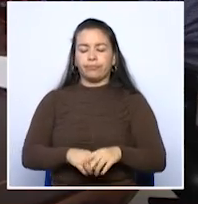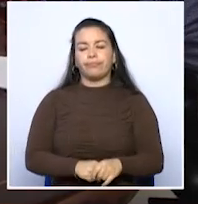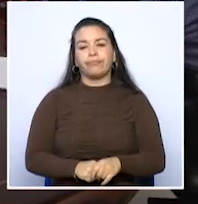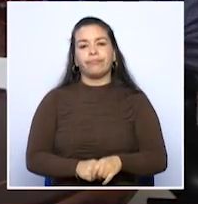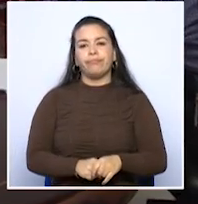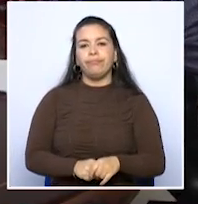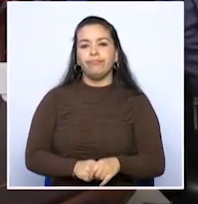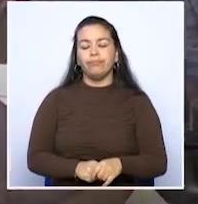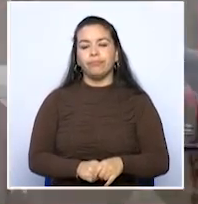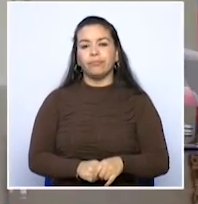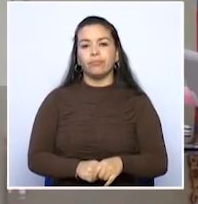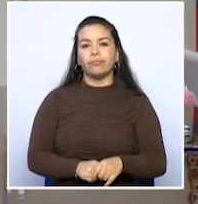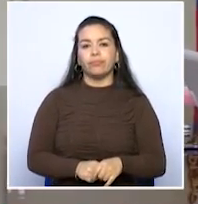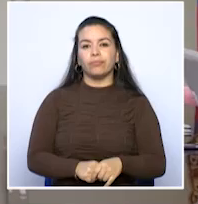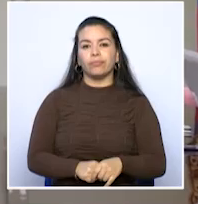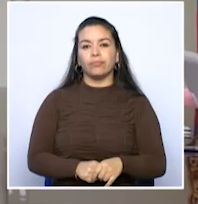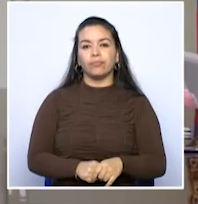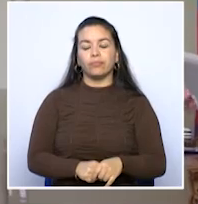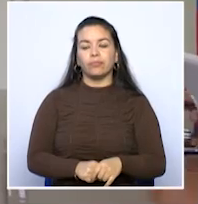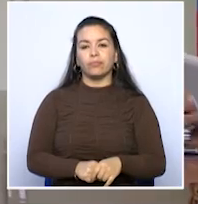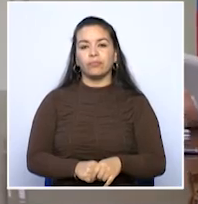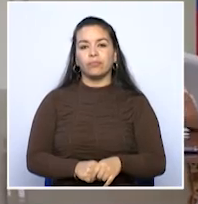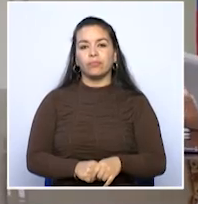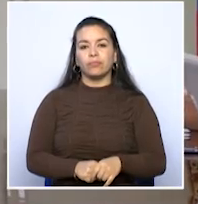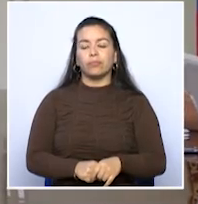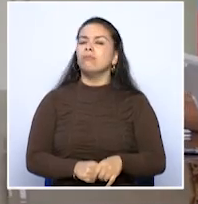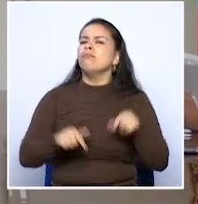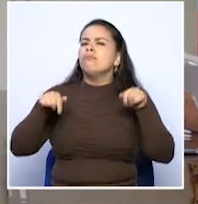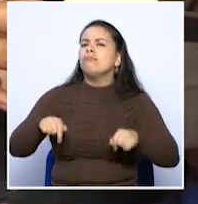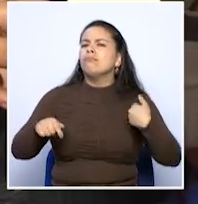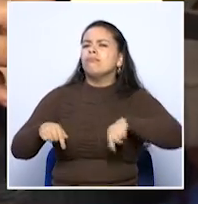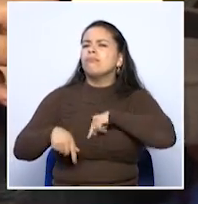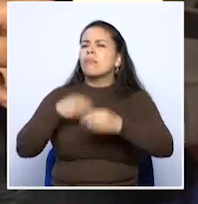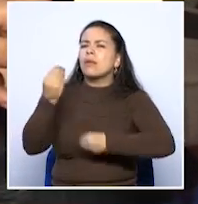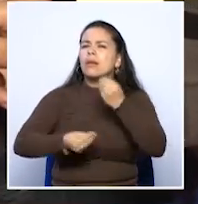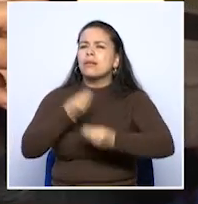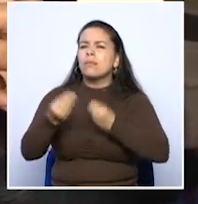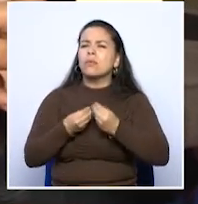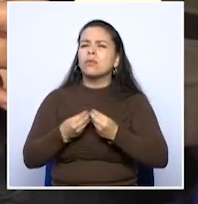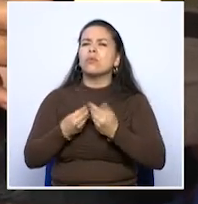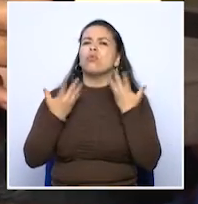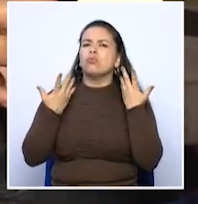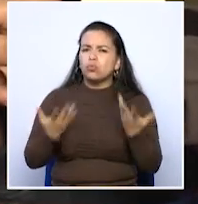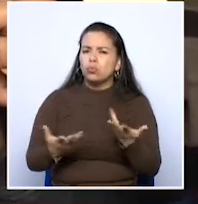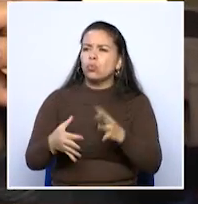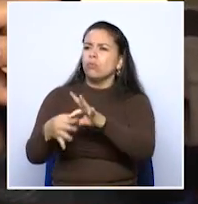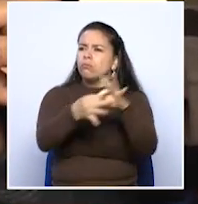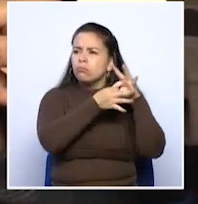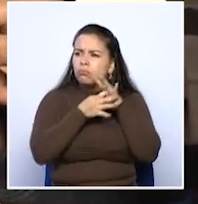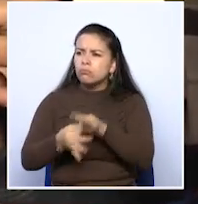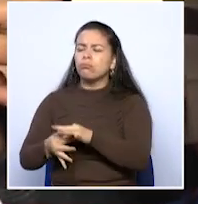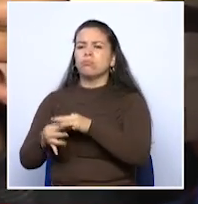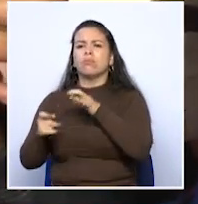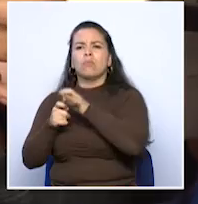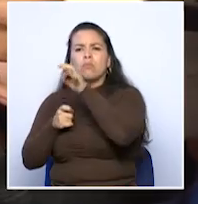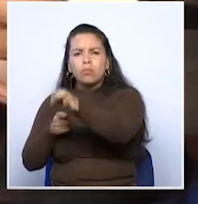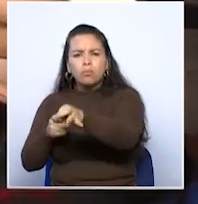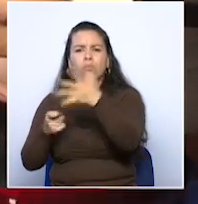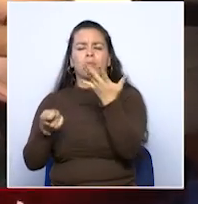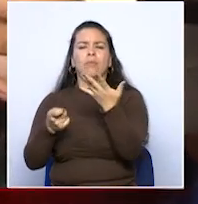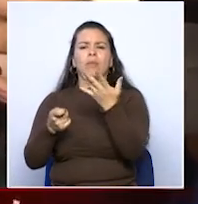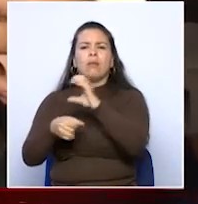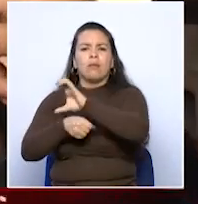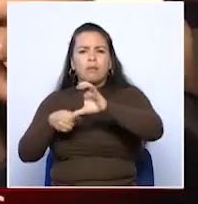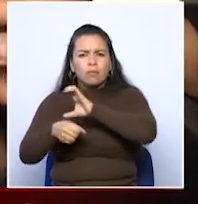Mistrato, Marsella, Belén de Umbría, Pueblo Rico y Balboa. Es que estamos trabajando de la mano con los municipios, de la mano con los gremios, de la mano con los campesinos.